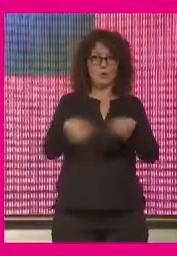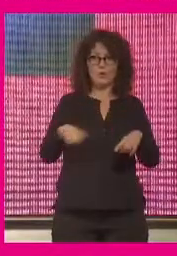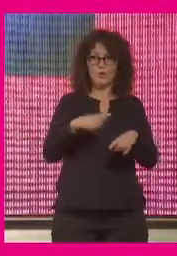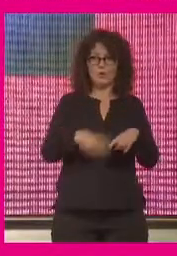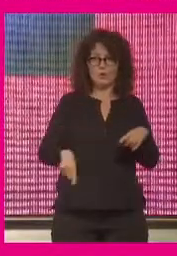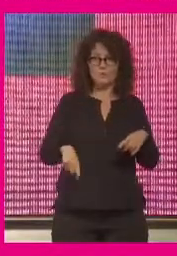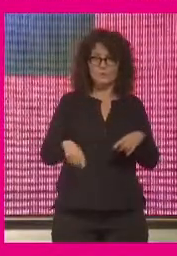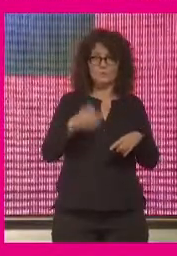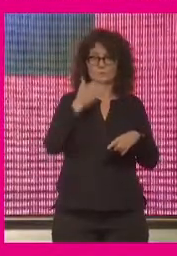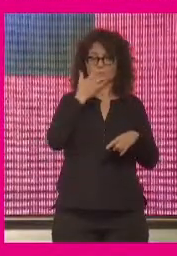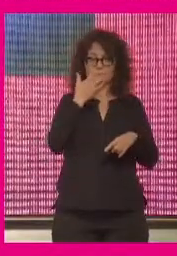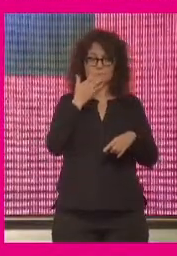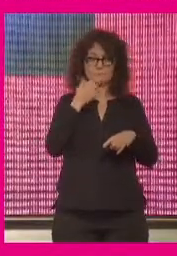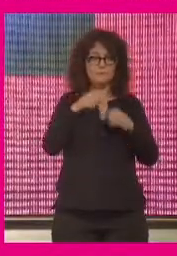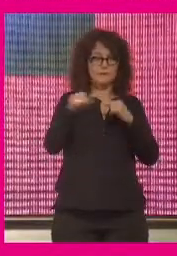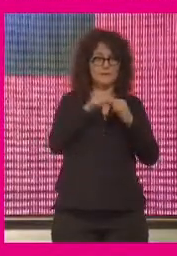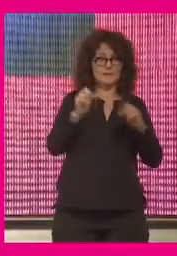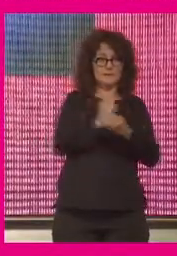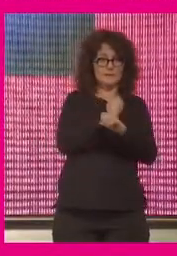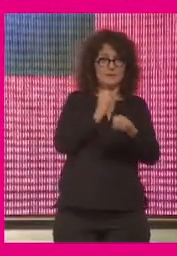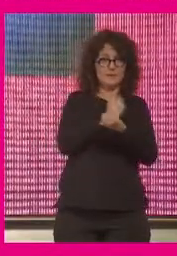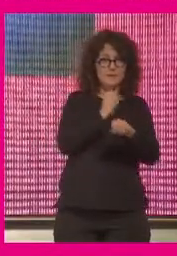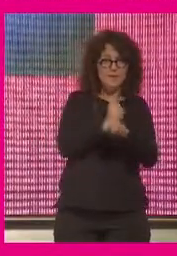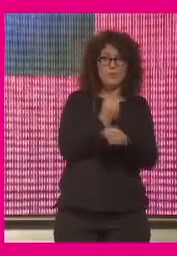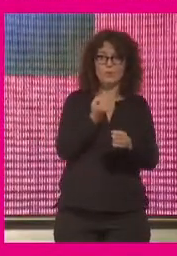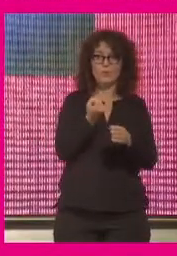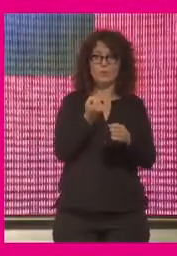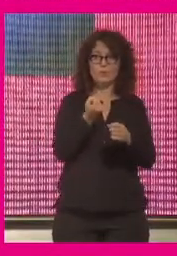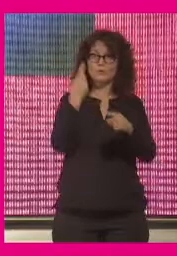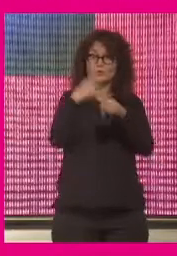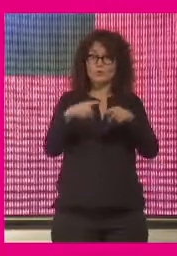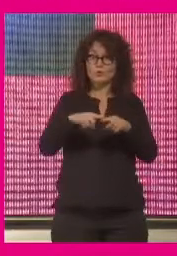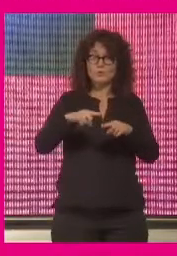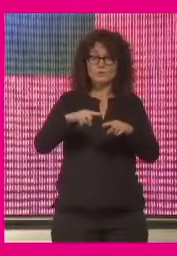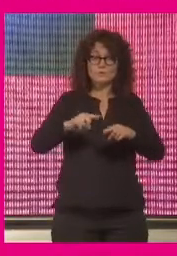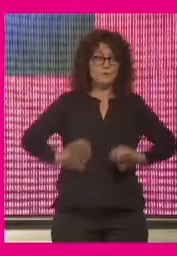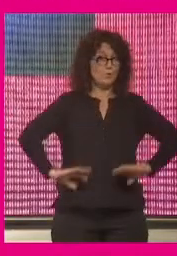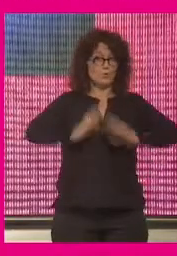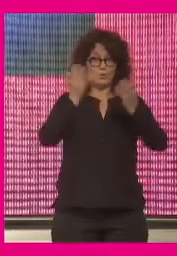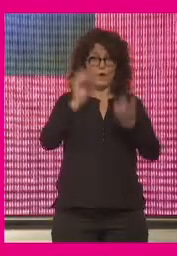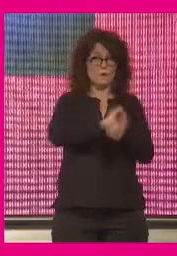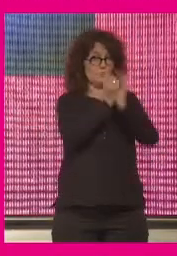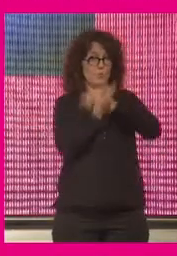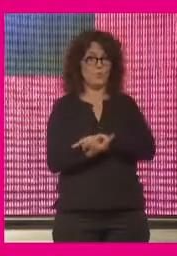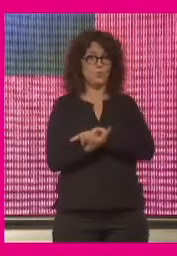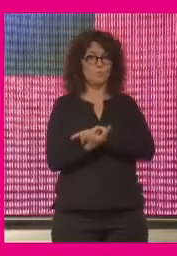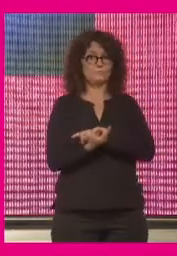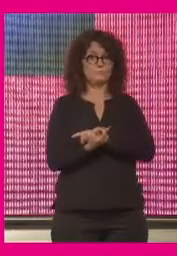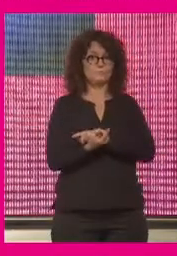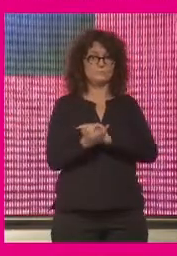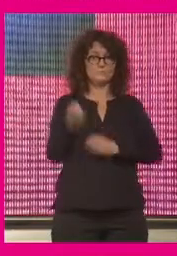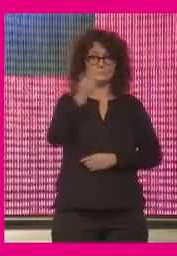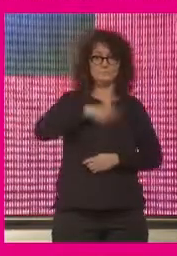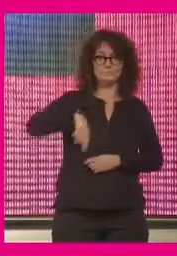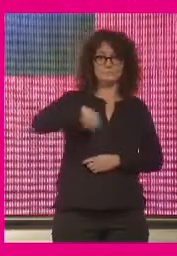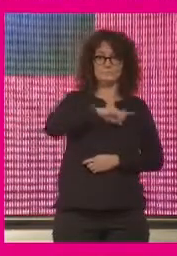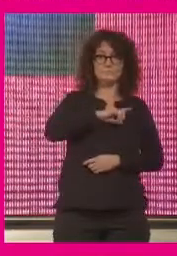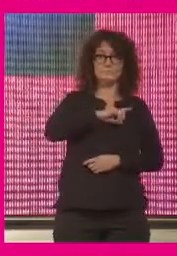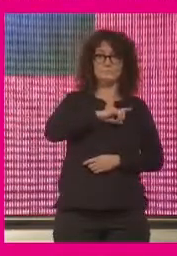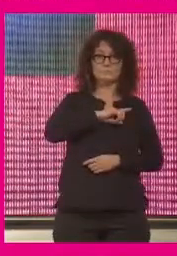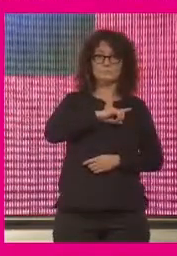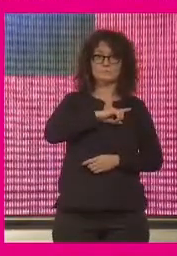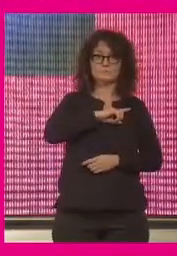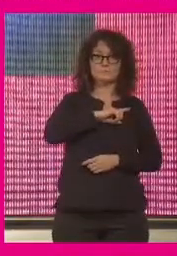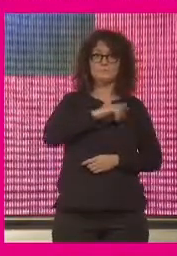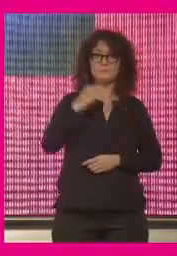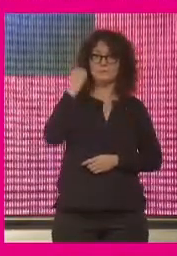mencionado la digitalización, el teletrabajo son aspectos absolutamente revolucionarios que cualquiera de nosotros habríamos tardado